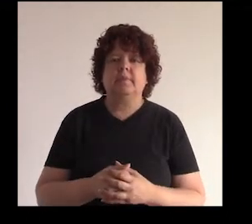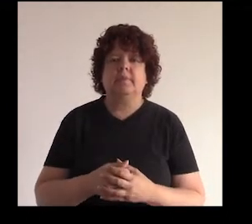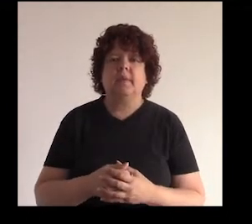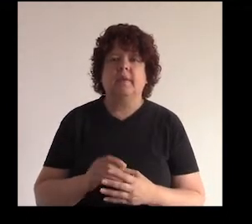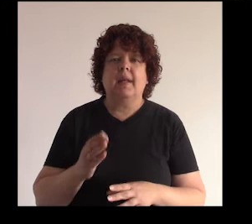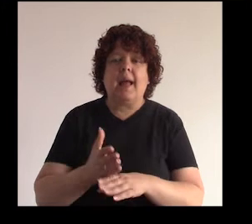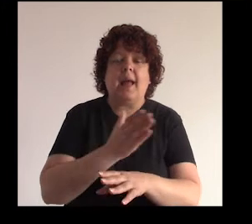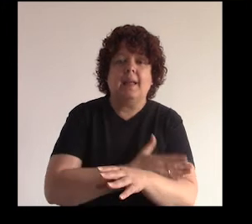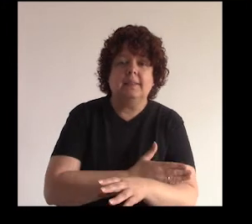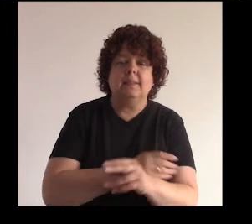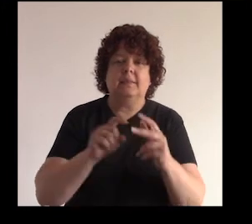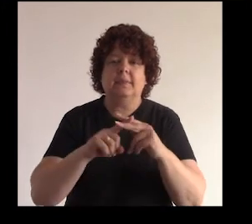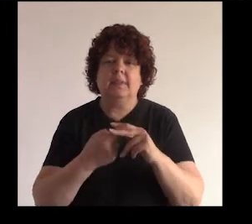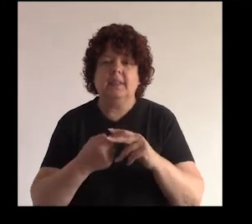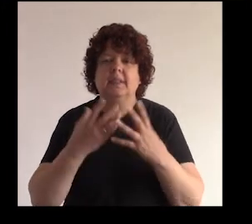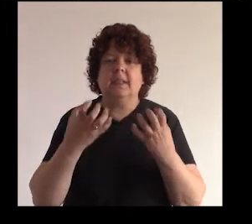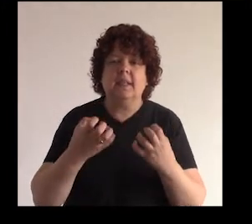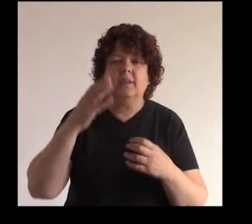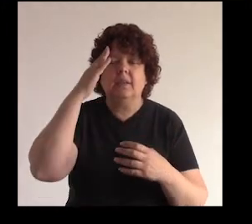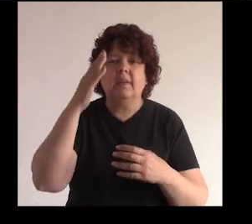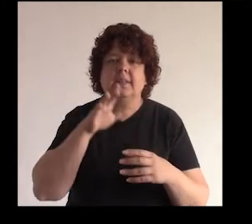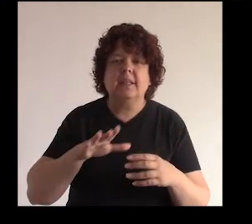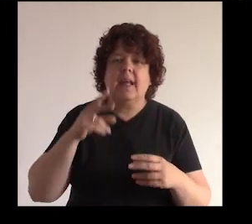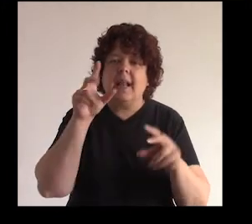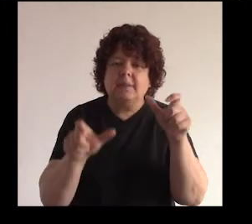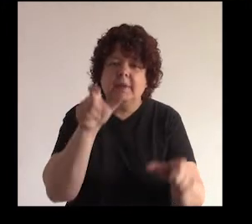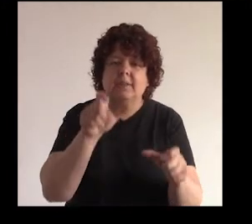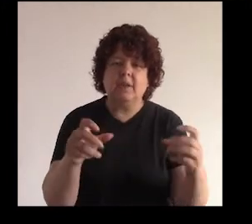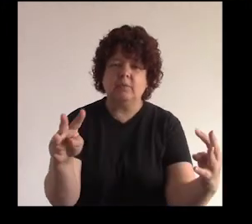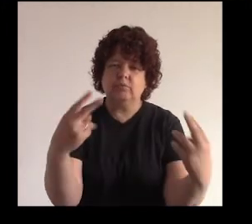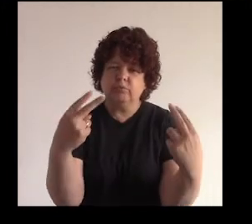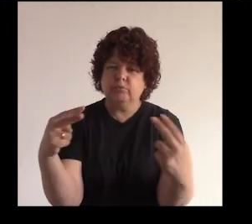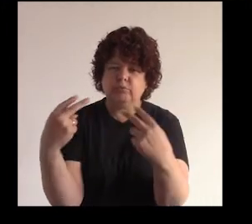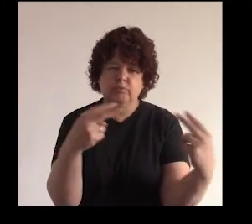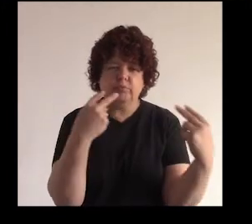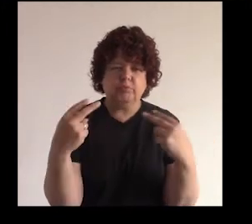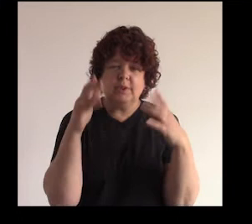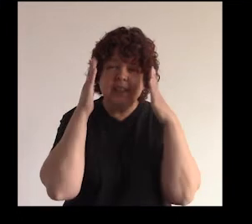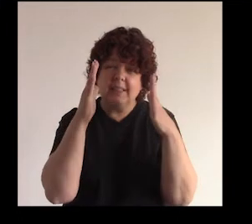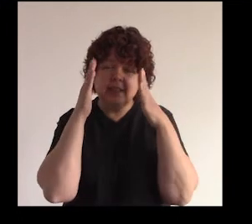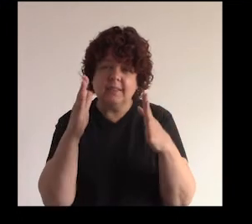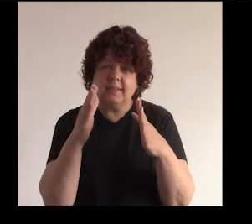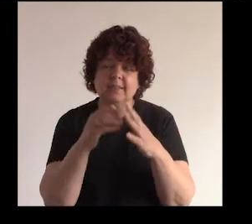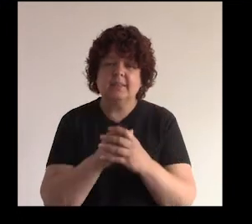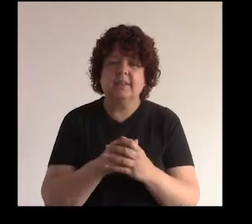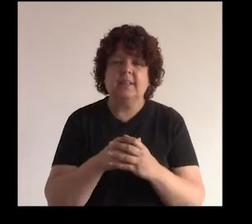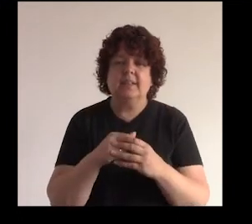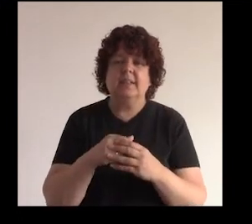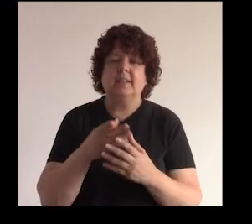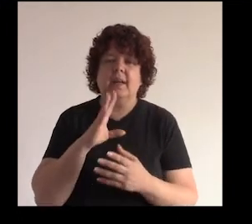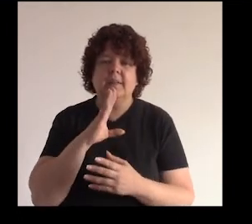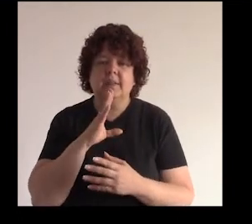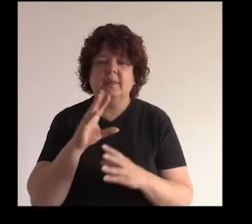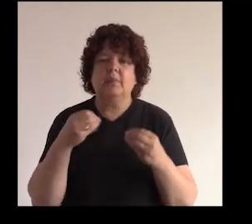a ver, de hecho antes de empezar me gustaría saber si la audiencia están atentos, si están ahí al